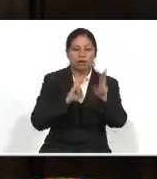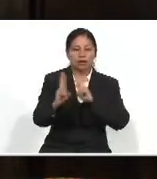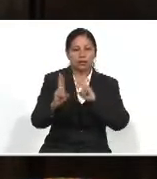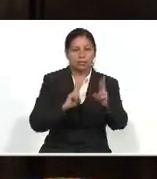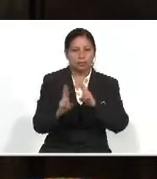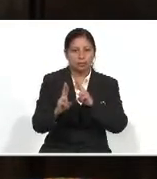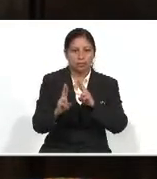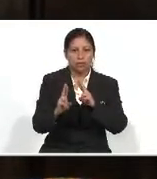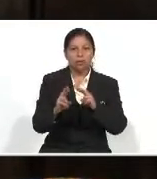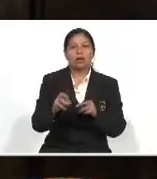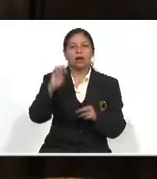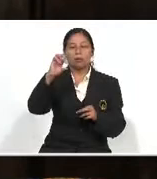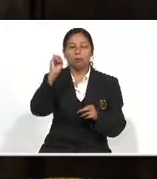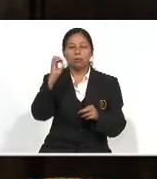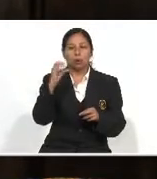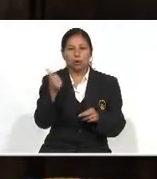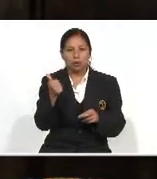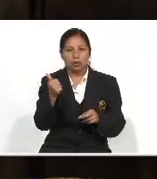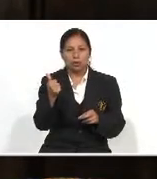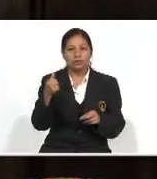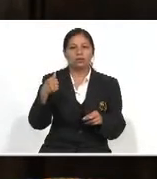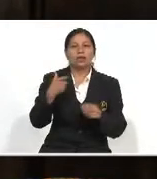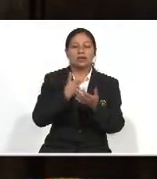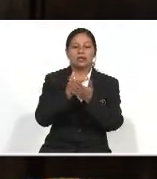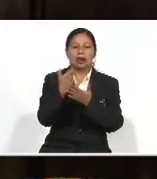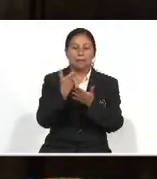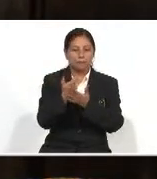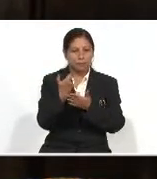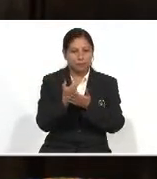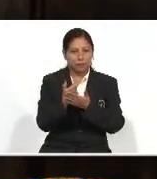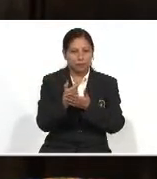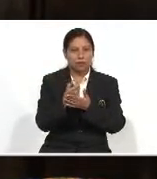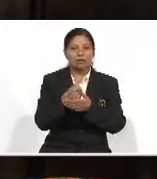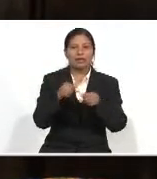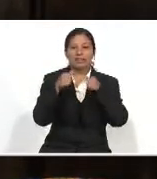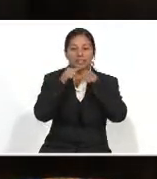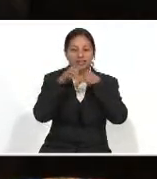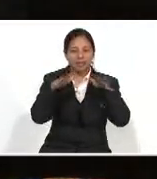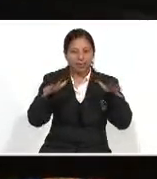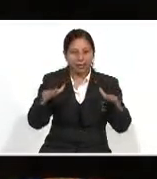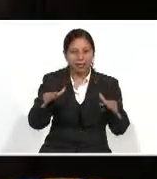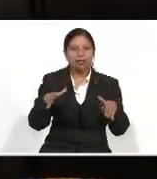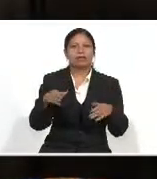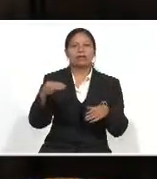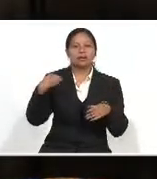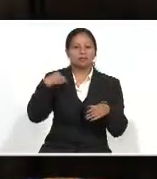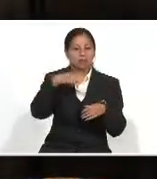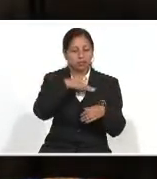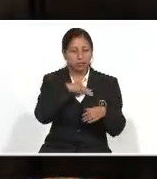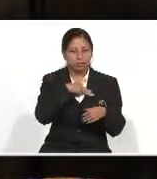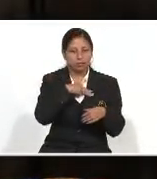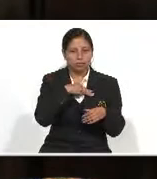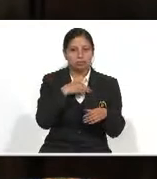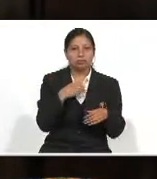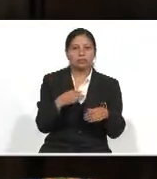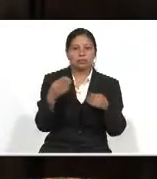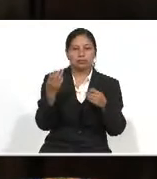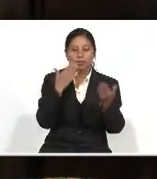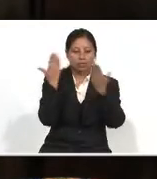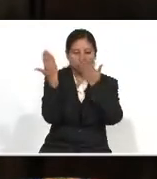entre el POA y el Ministerio y el Presupuesto General de Ingresos y Egresos del Ministerio que estamos